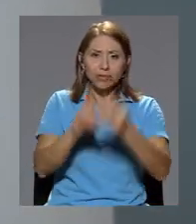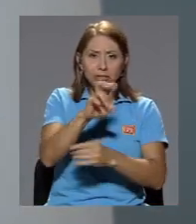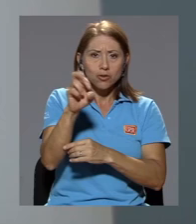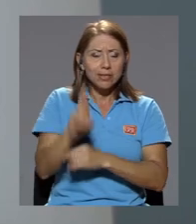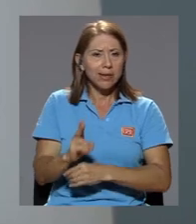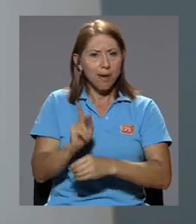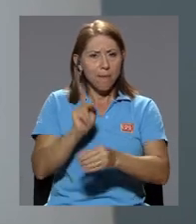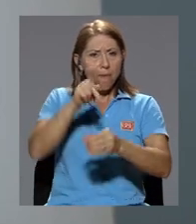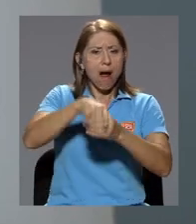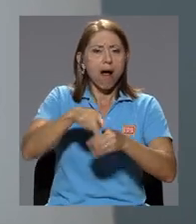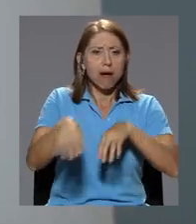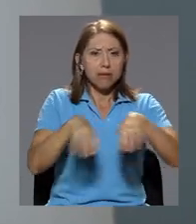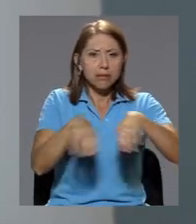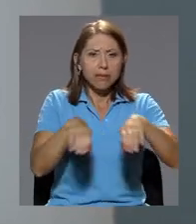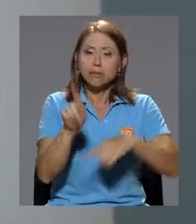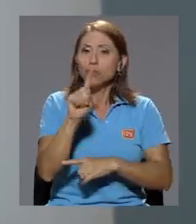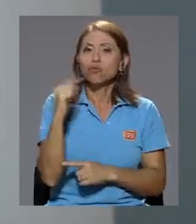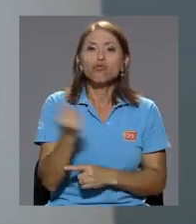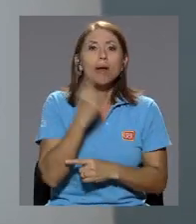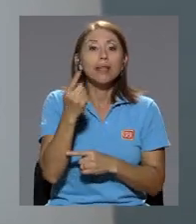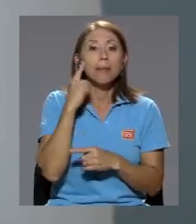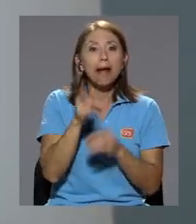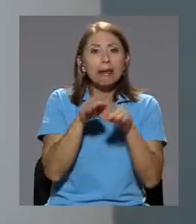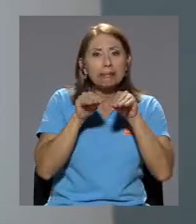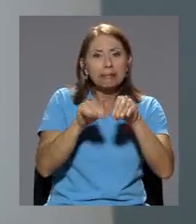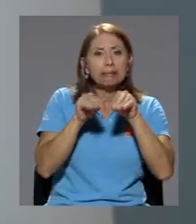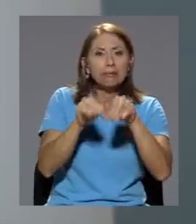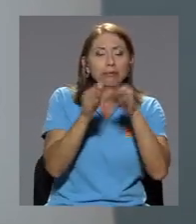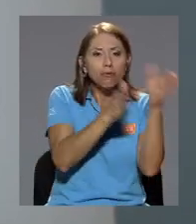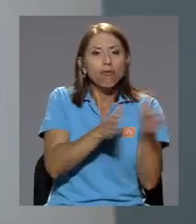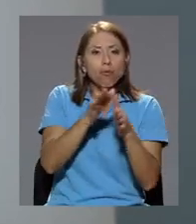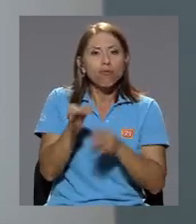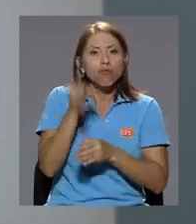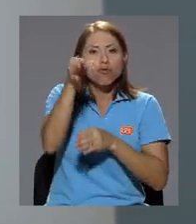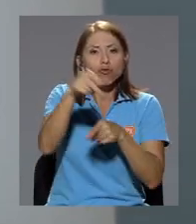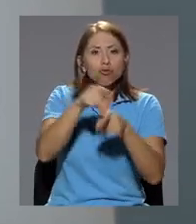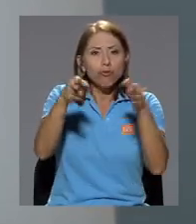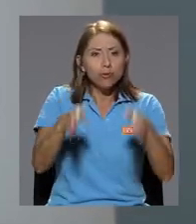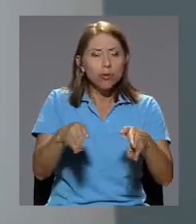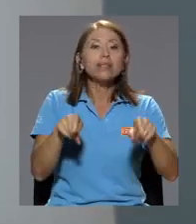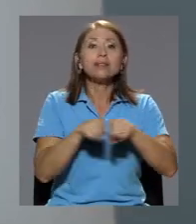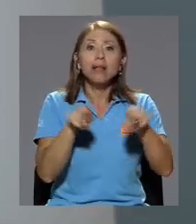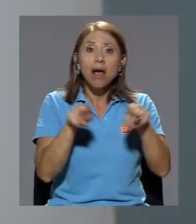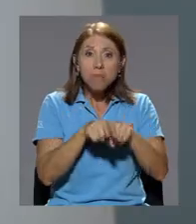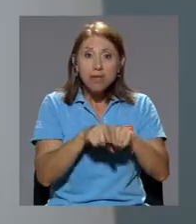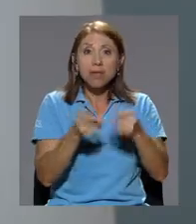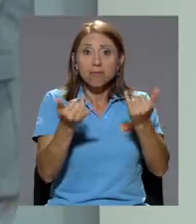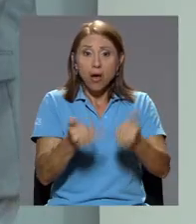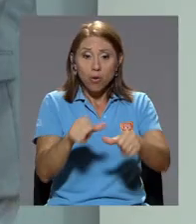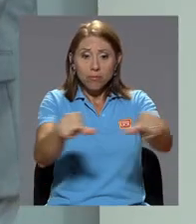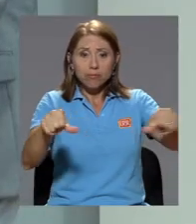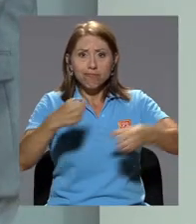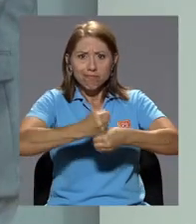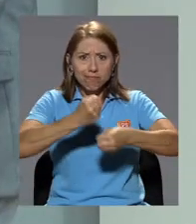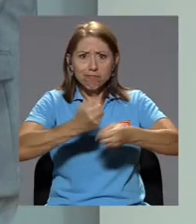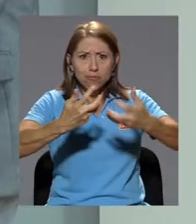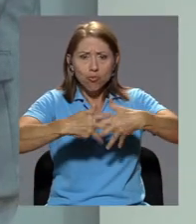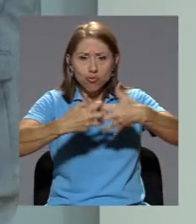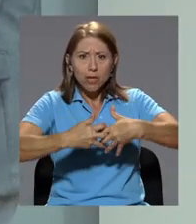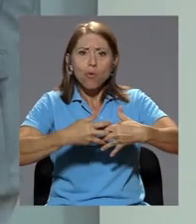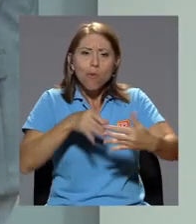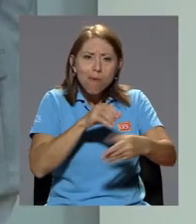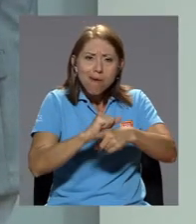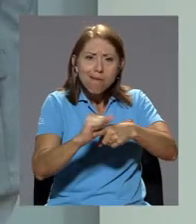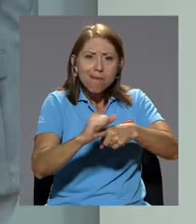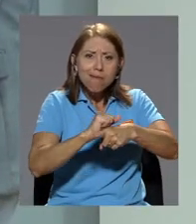activa, no solo formando lo que es los futuros profesionales, pero también realizando capacitación a lo que es el sector productivo. El